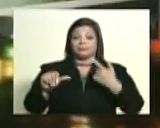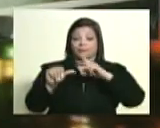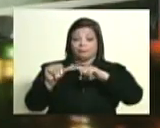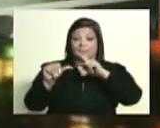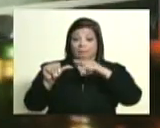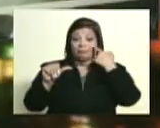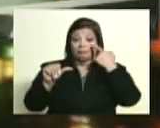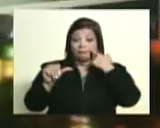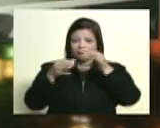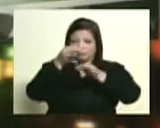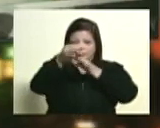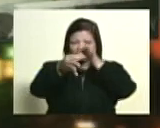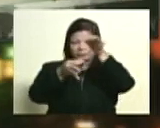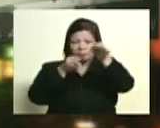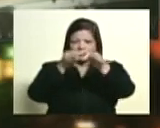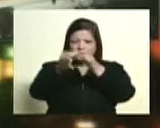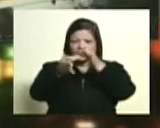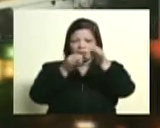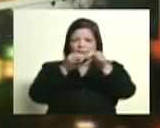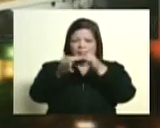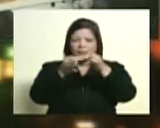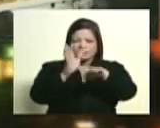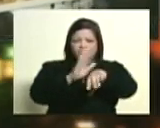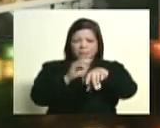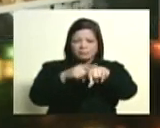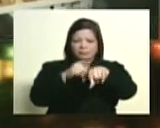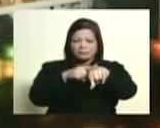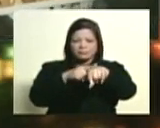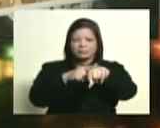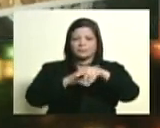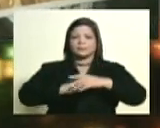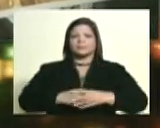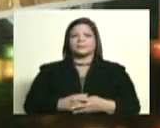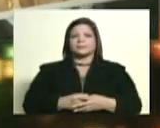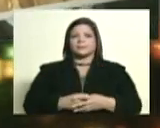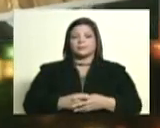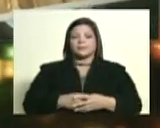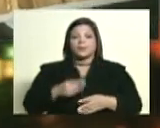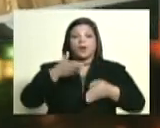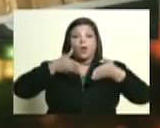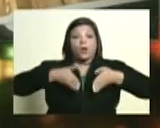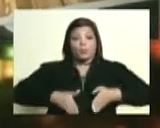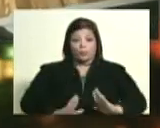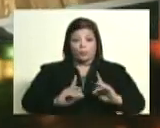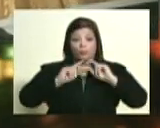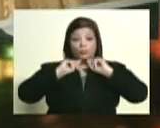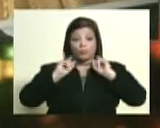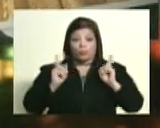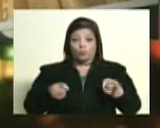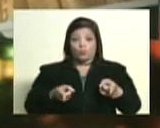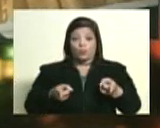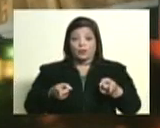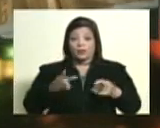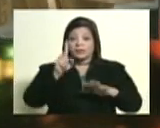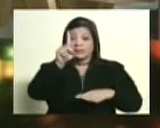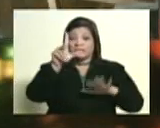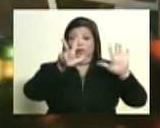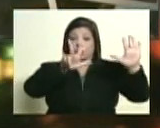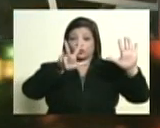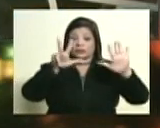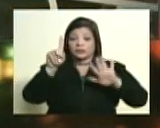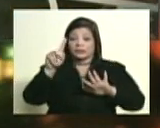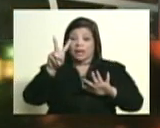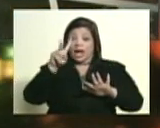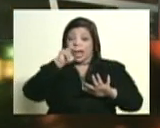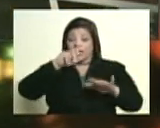y expresarlo, dejarlo, insistir en ello, cuando Bolívar muere, justamente hace 187 años